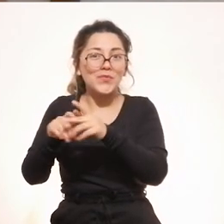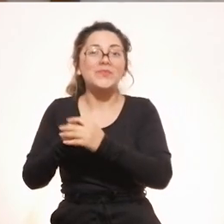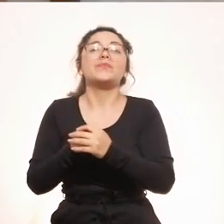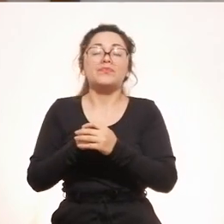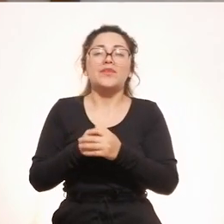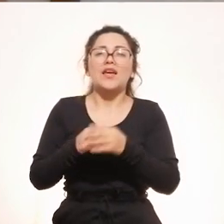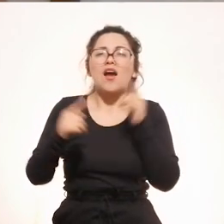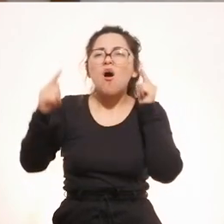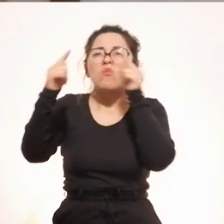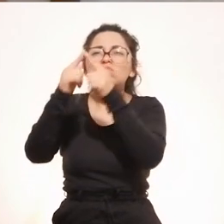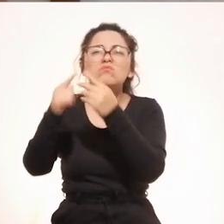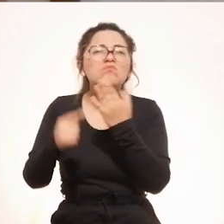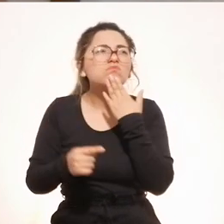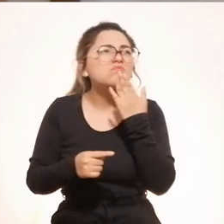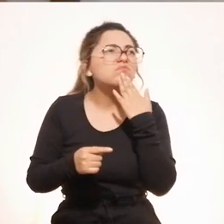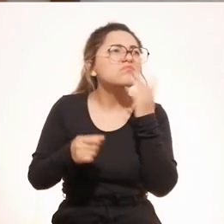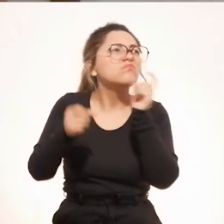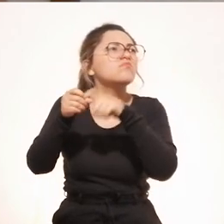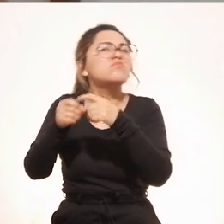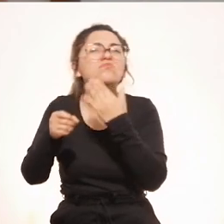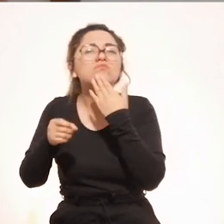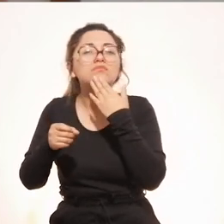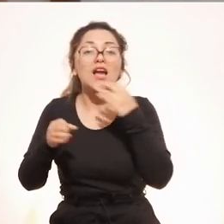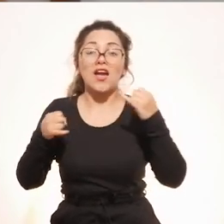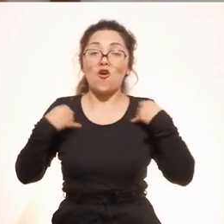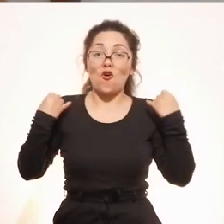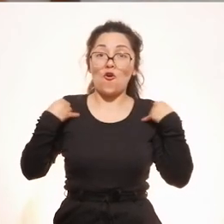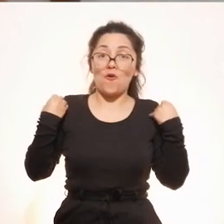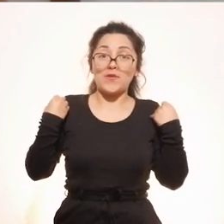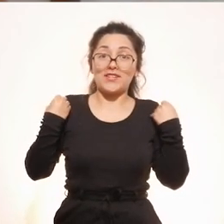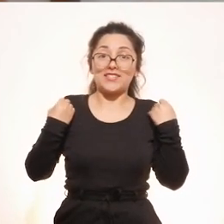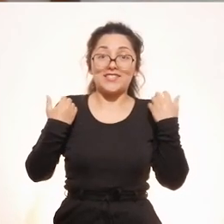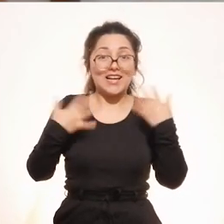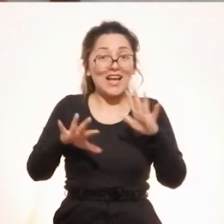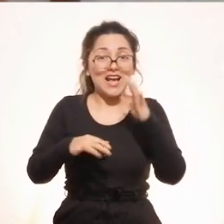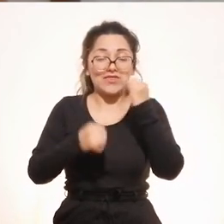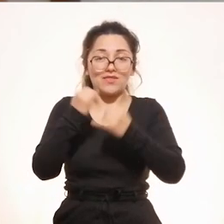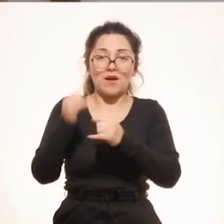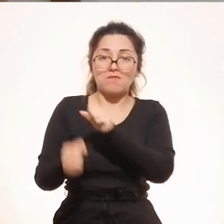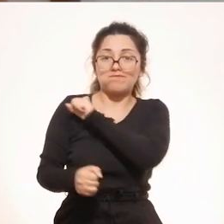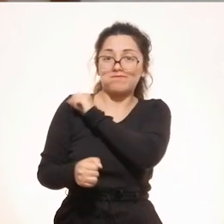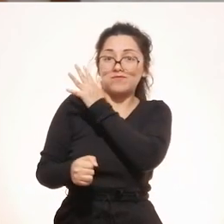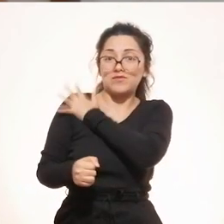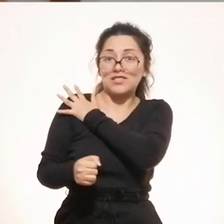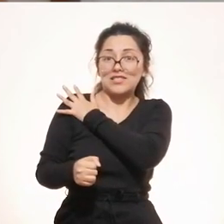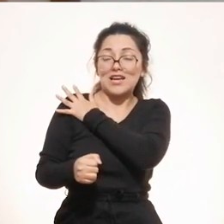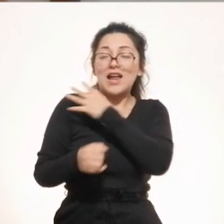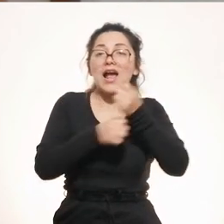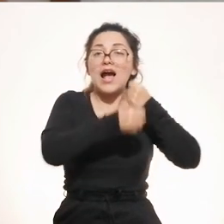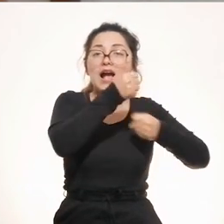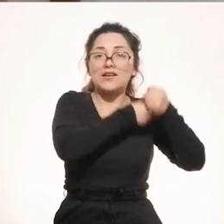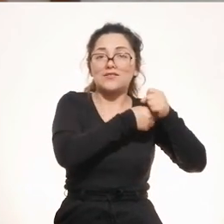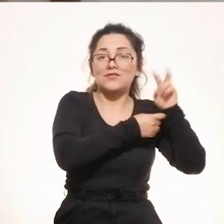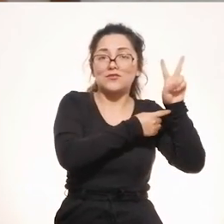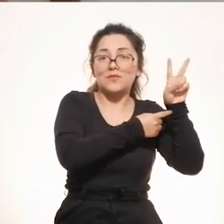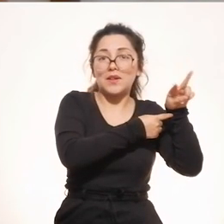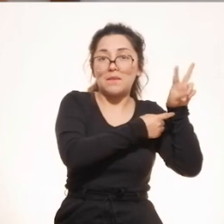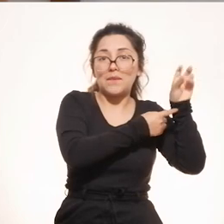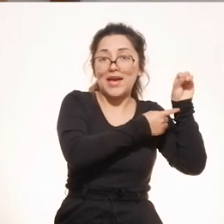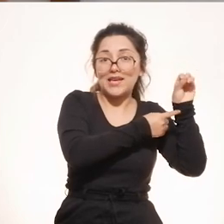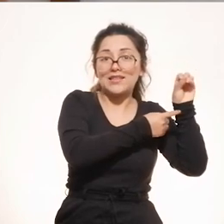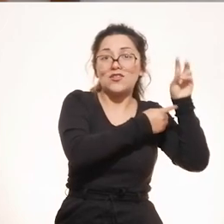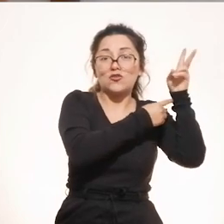jóvenes que han egresado de la educación secundaria en el año 2019-2020,